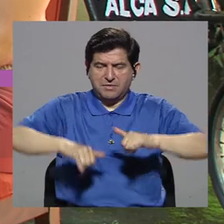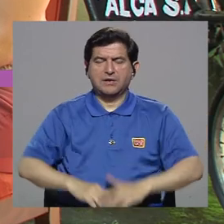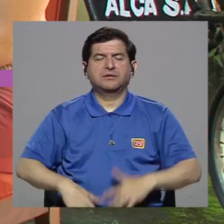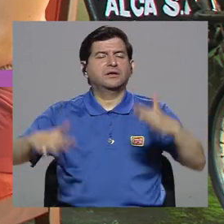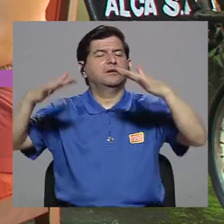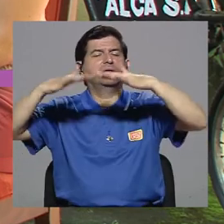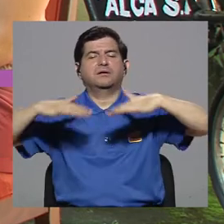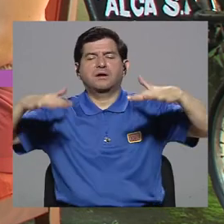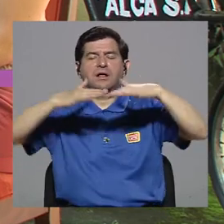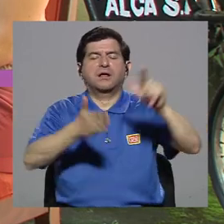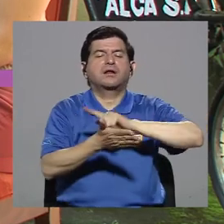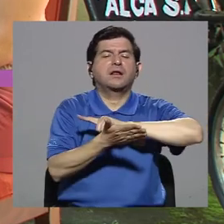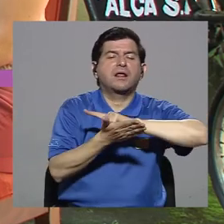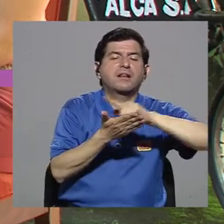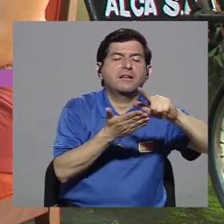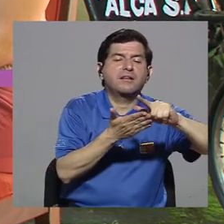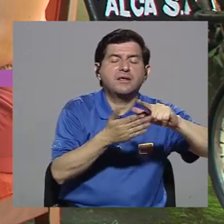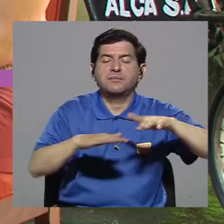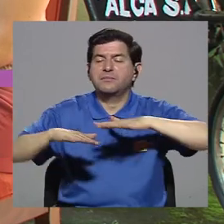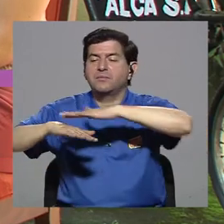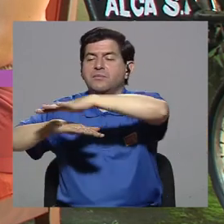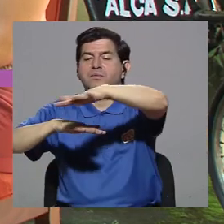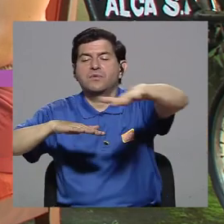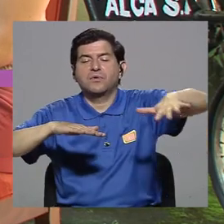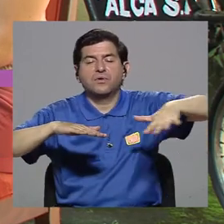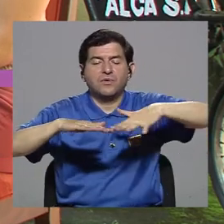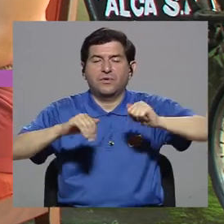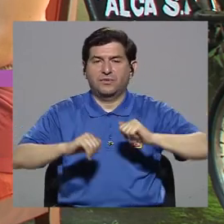del ambiente, de limpieza del ambiente.